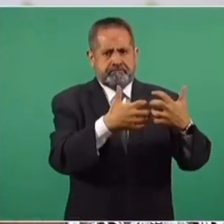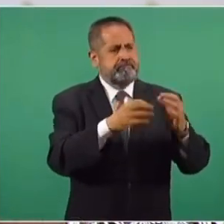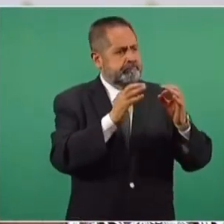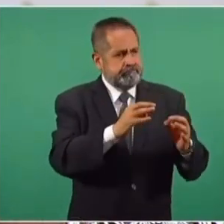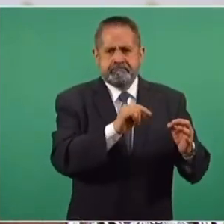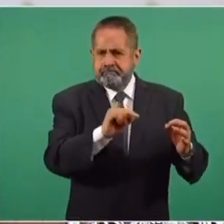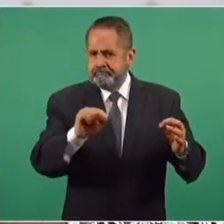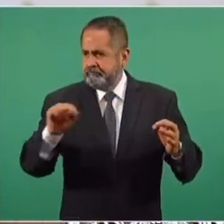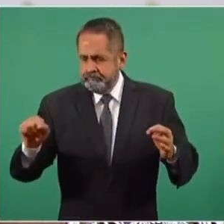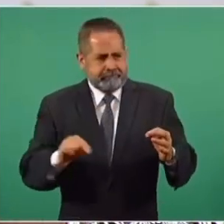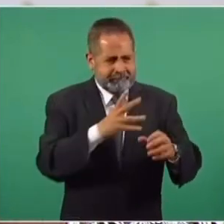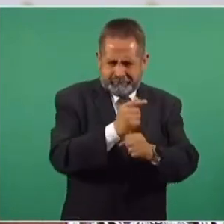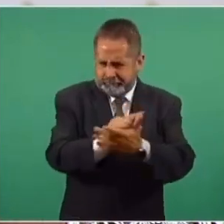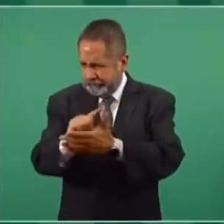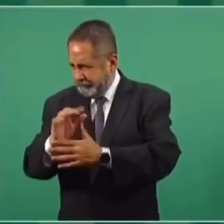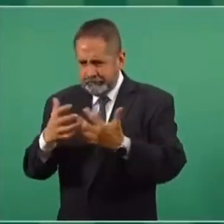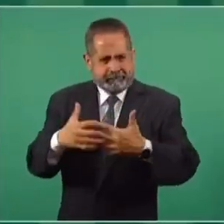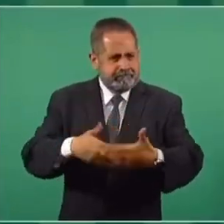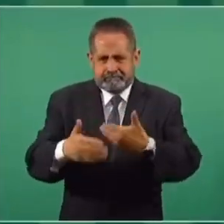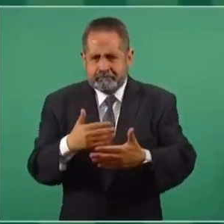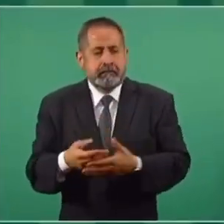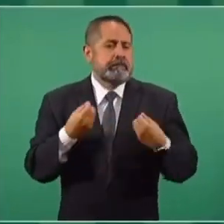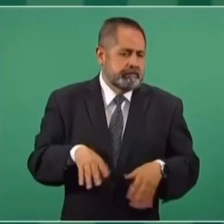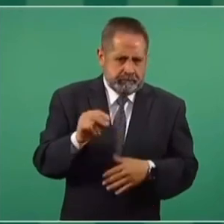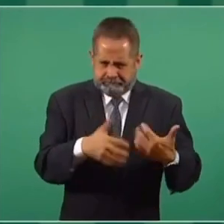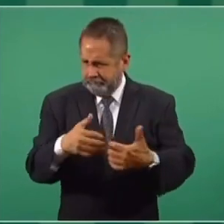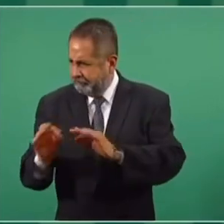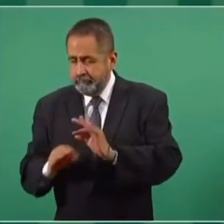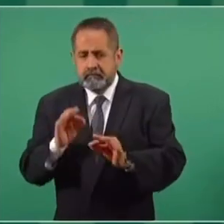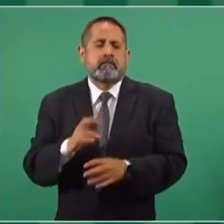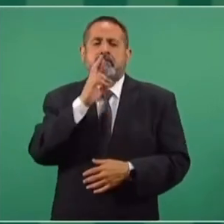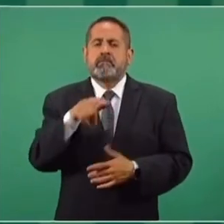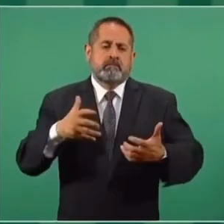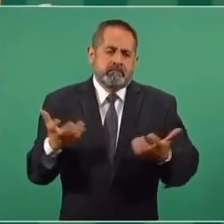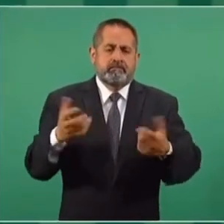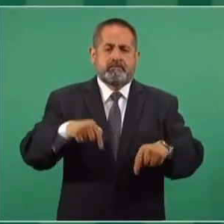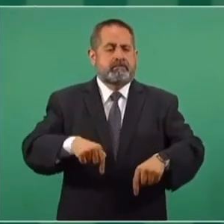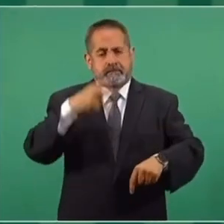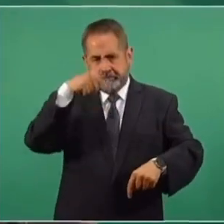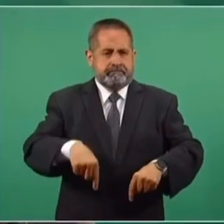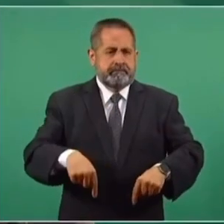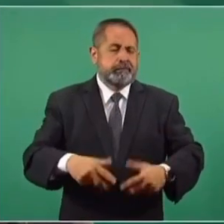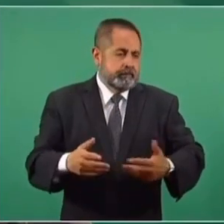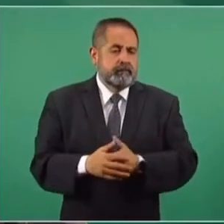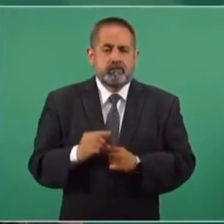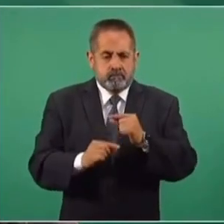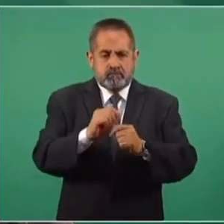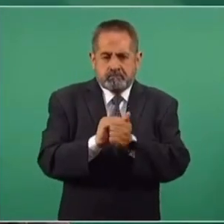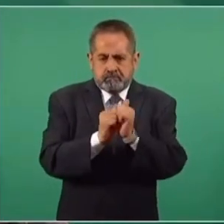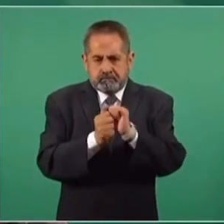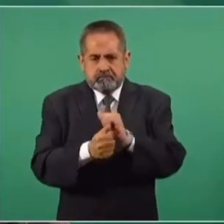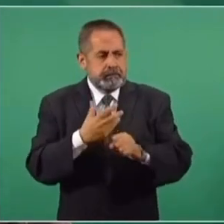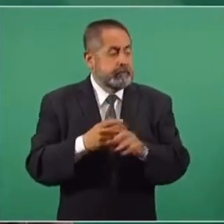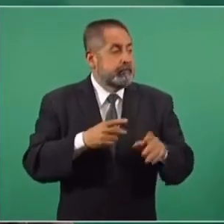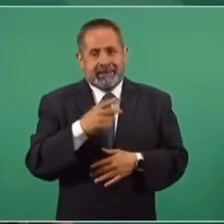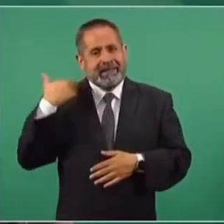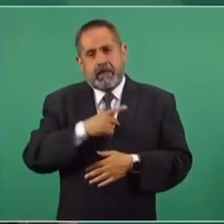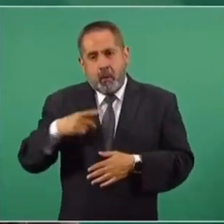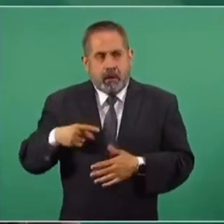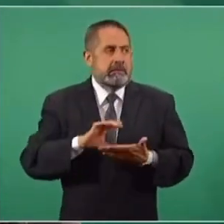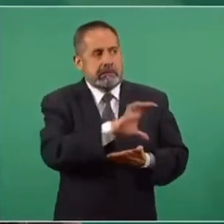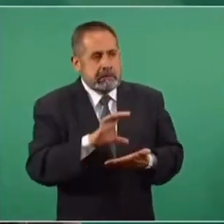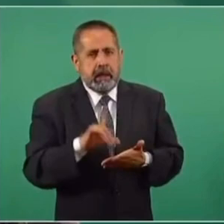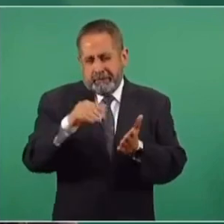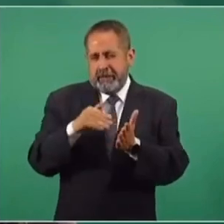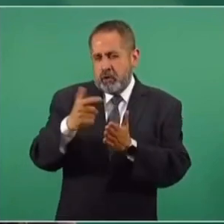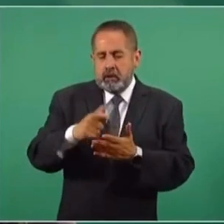para que sean eficientes, que no haya pérdidas, vamos a ir poco a poco pagando la deuda,